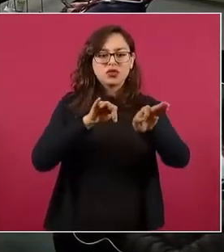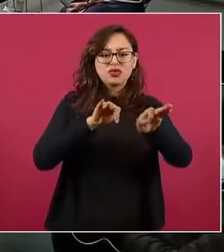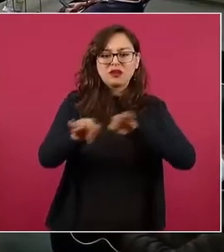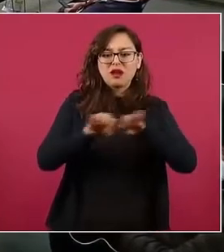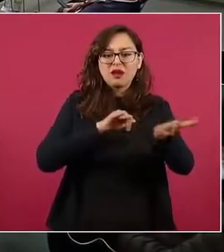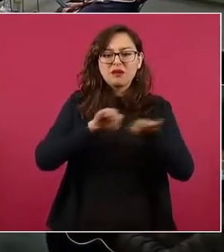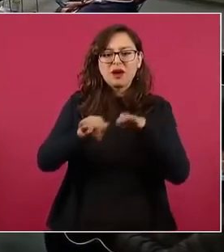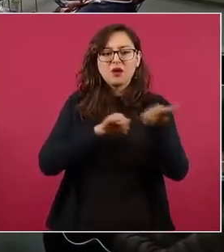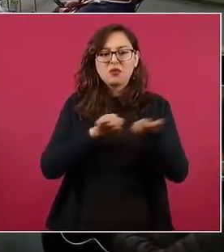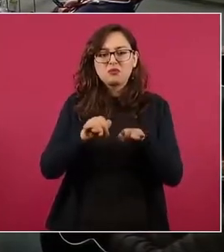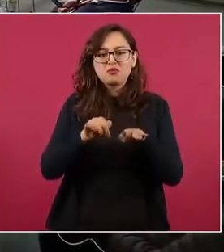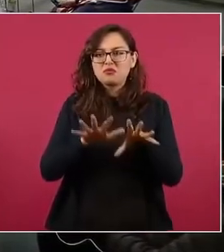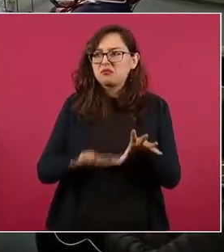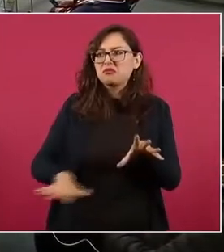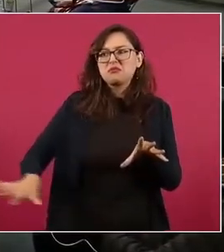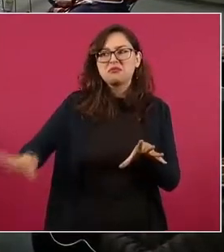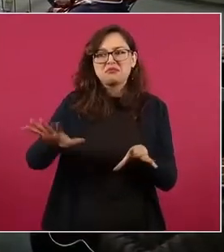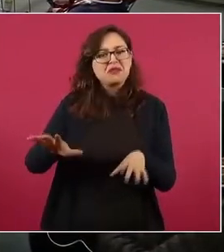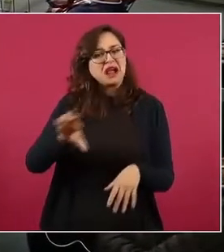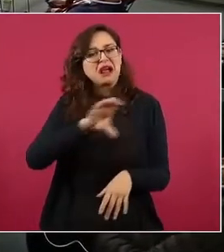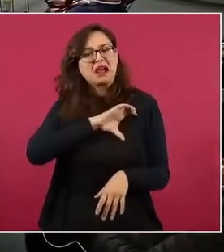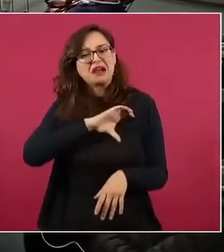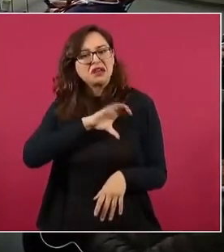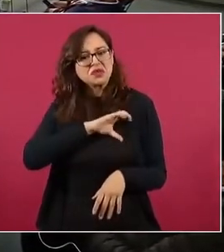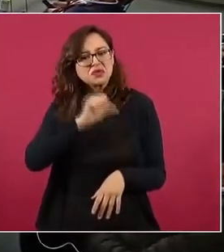si no le tienen amor al pueblo?